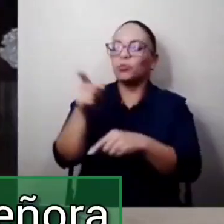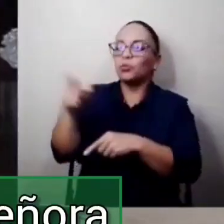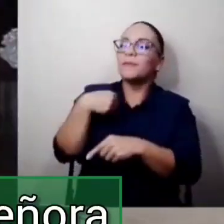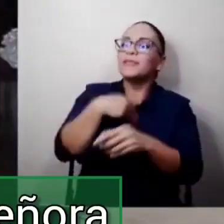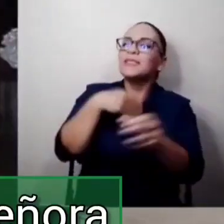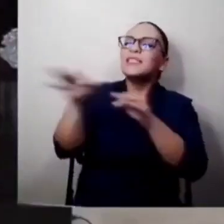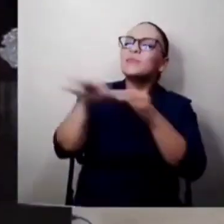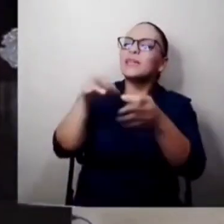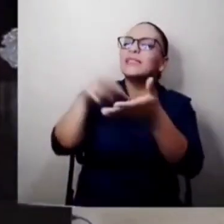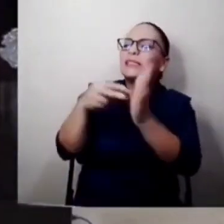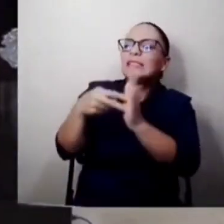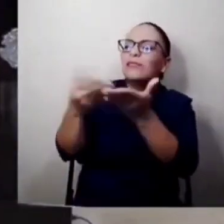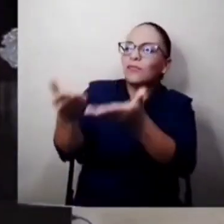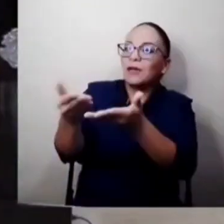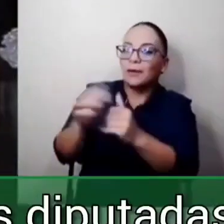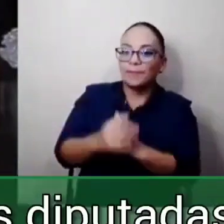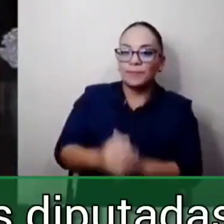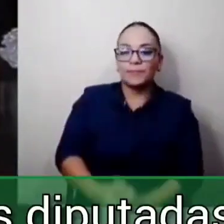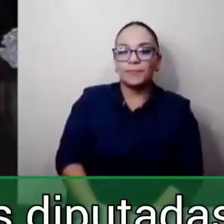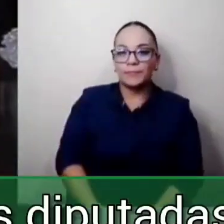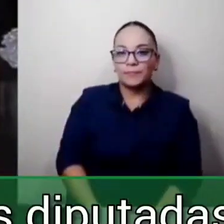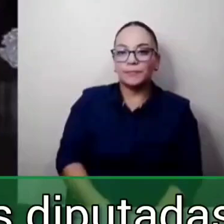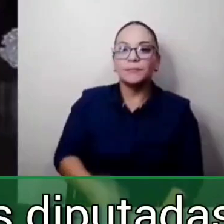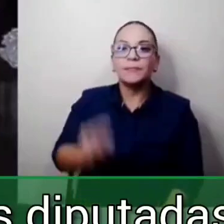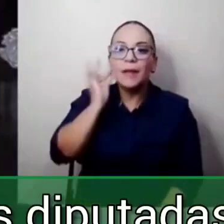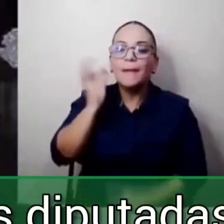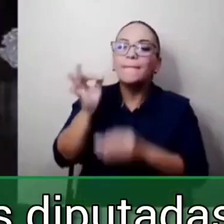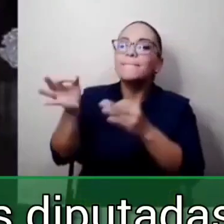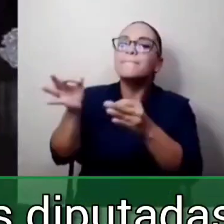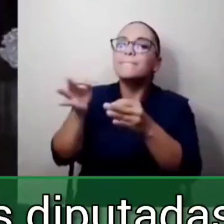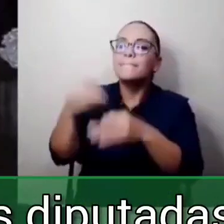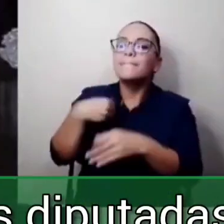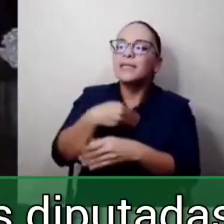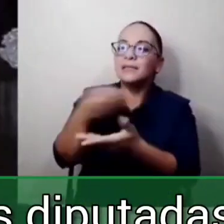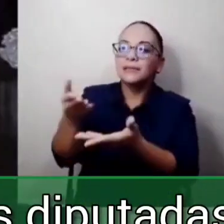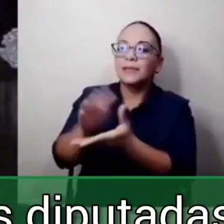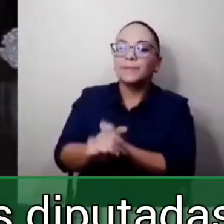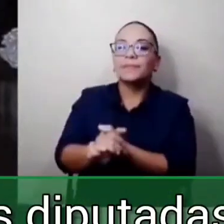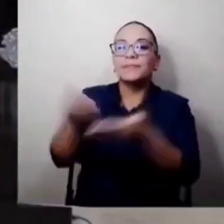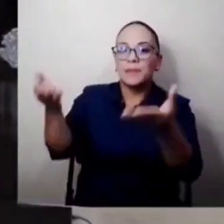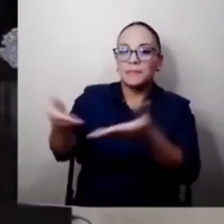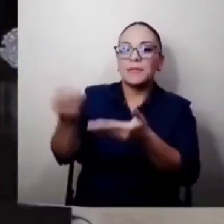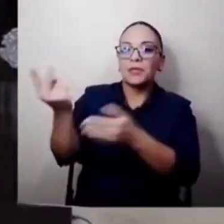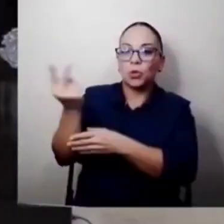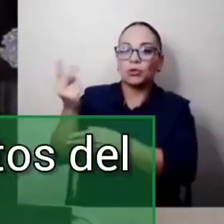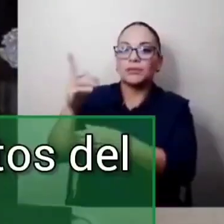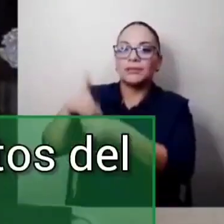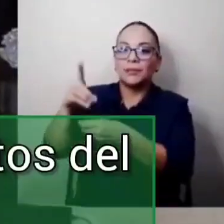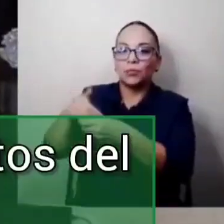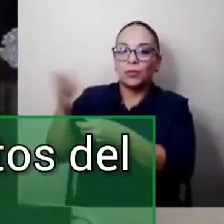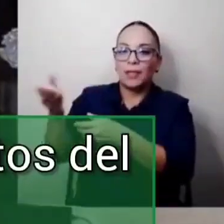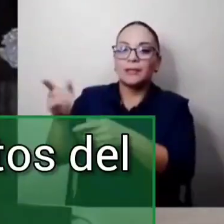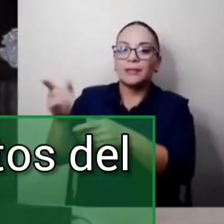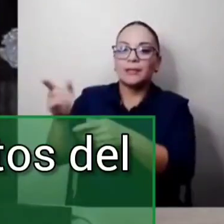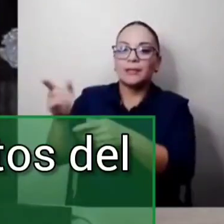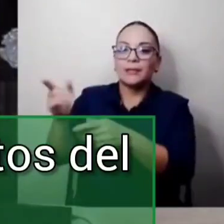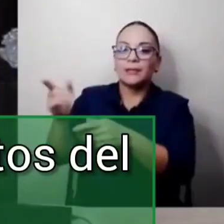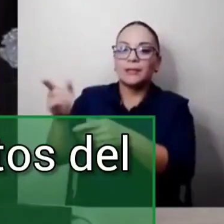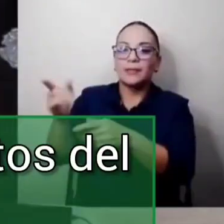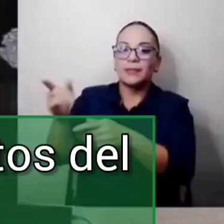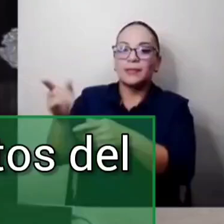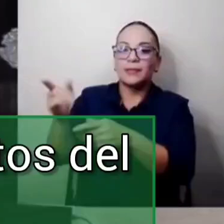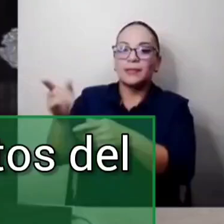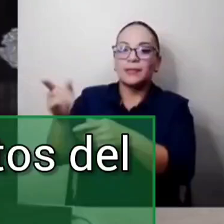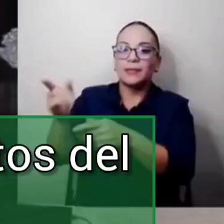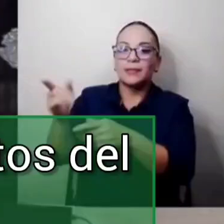práctica, señora ministra, bienvenidos a las dos señoras diputadas y a los dos dirigentes